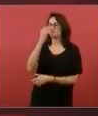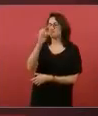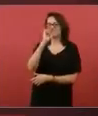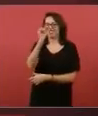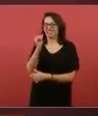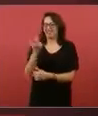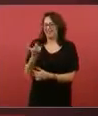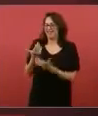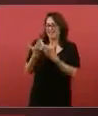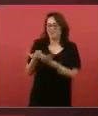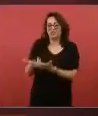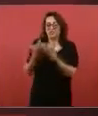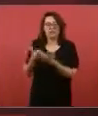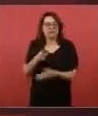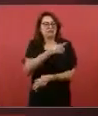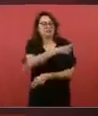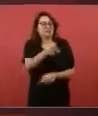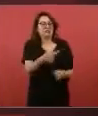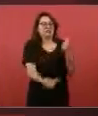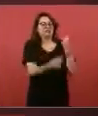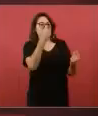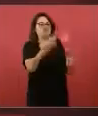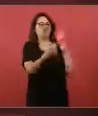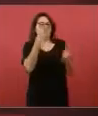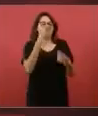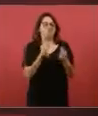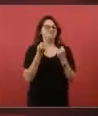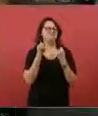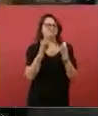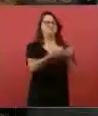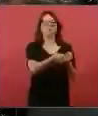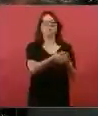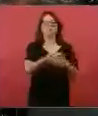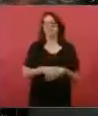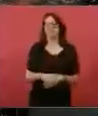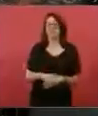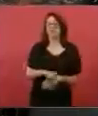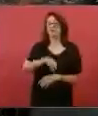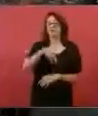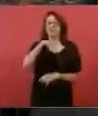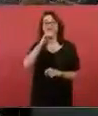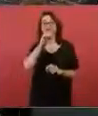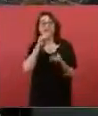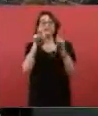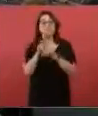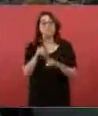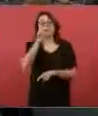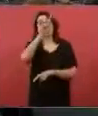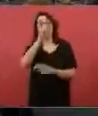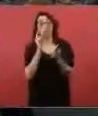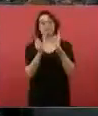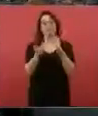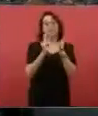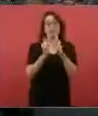que también tiene capacidad para procesar 340 mil barriles diarios.